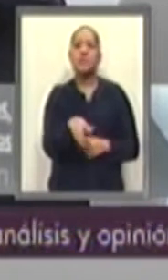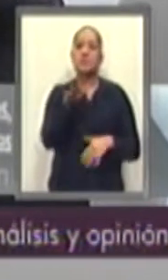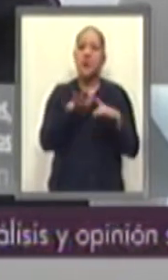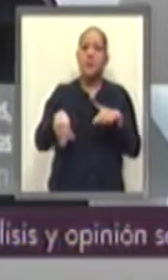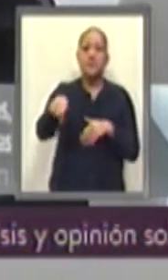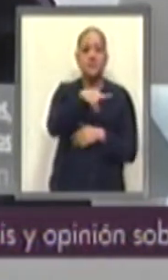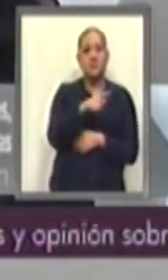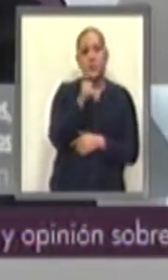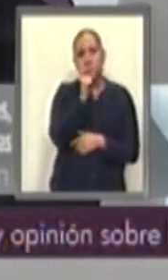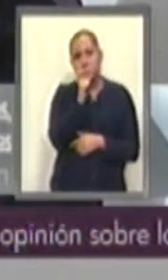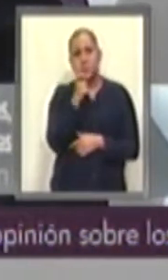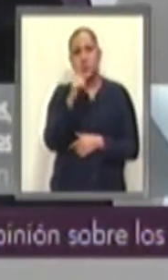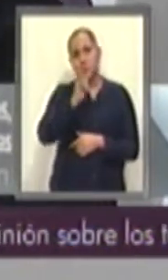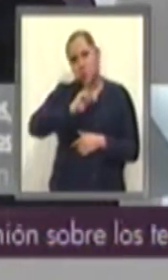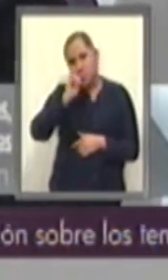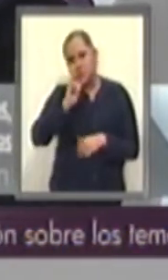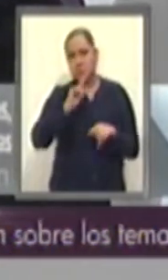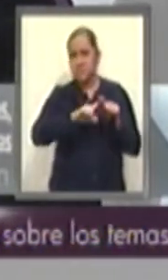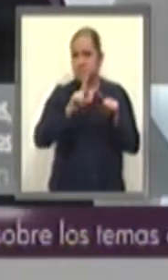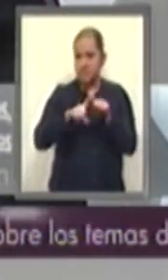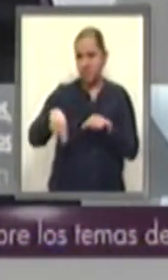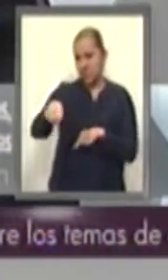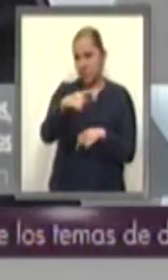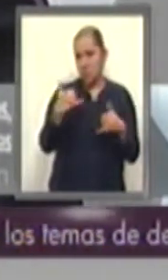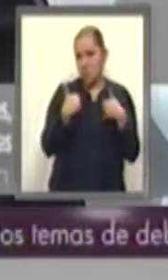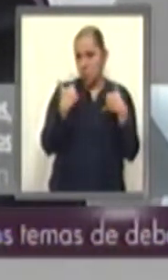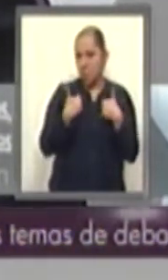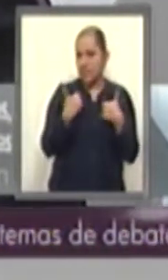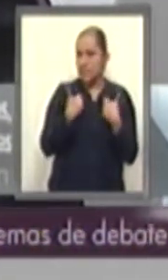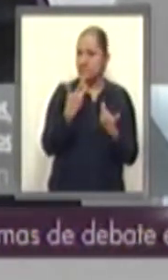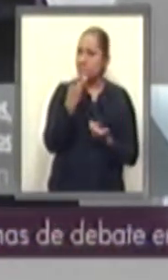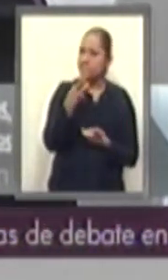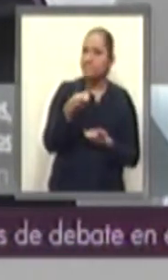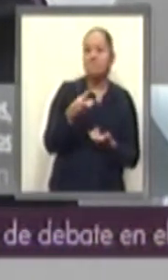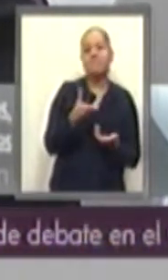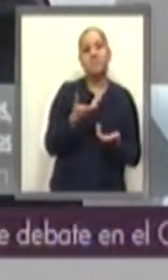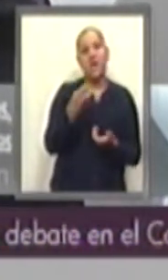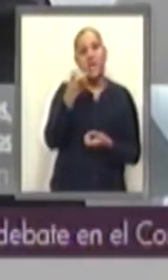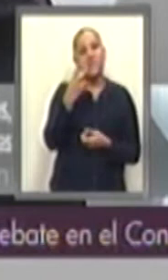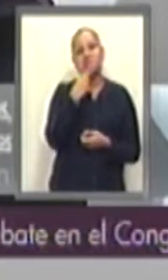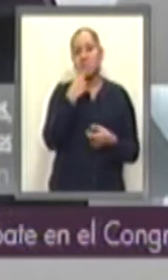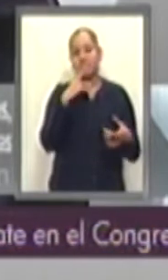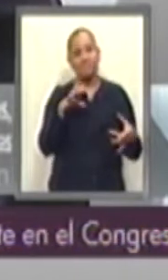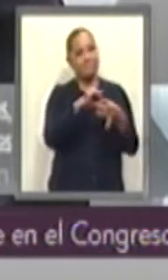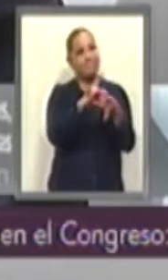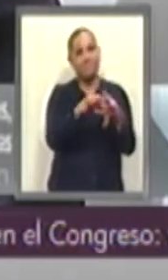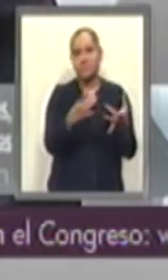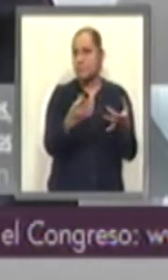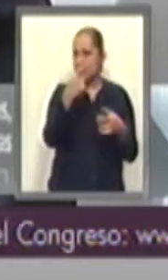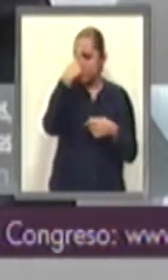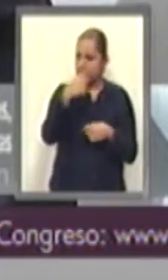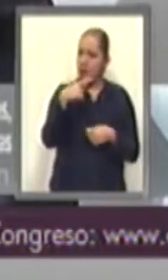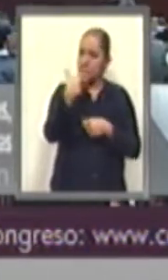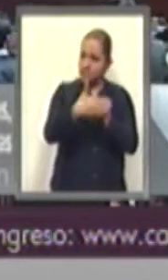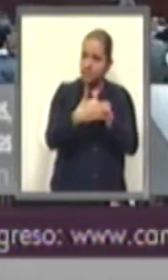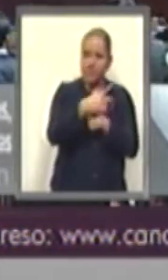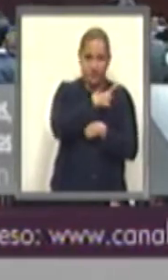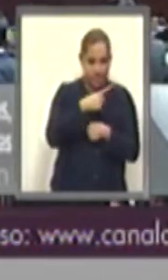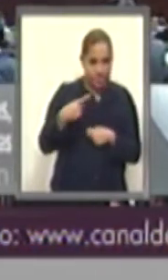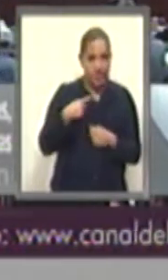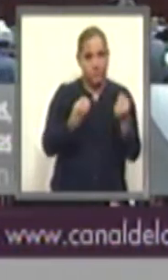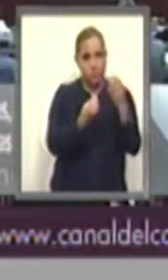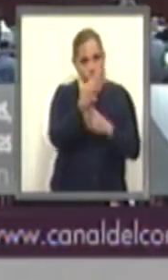tipo de droga por parte de niños y jóvenes debe ser un motivo más para que a la brevedad se instalen los sistemas